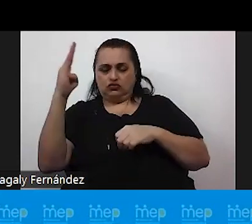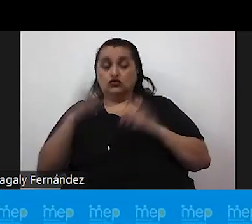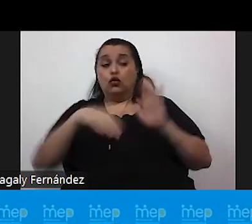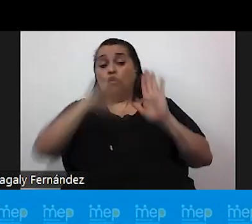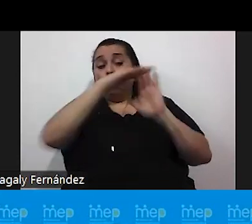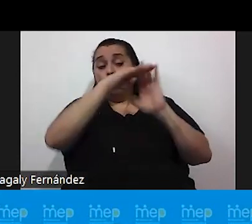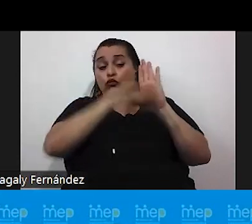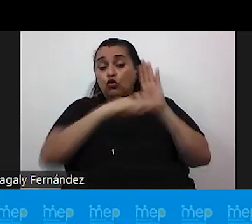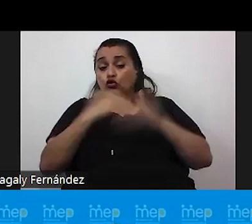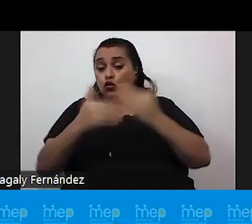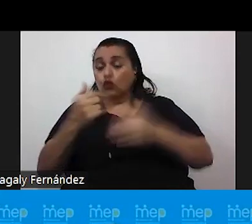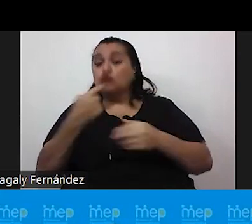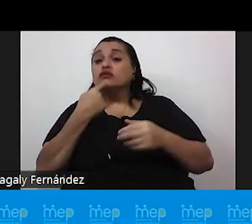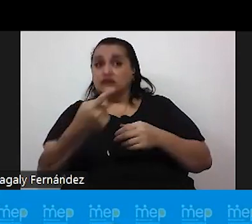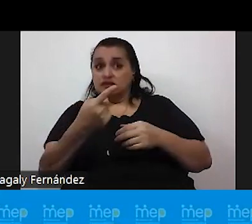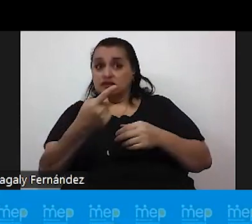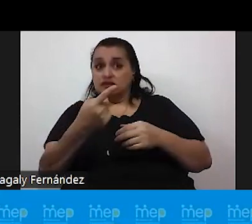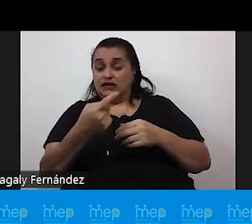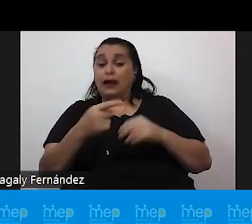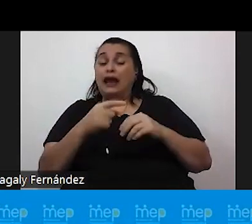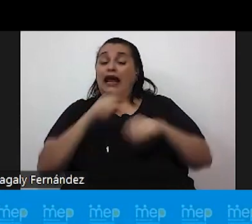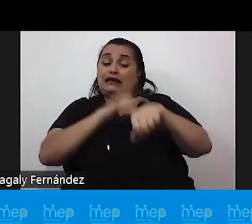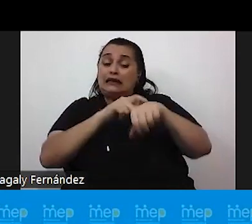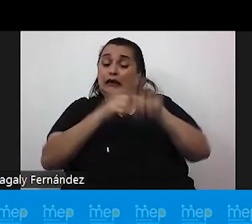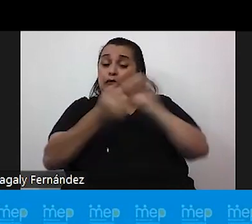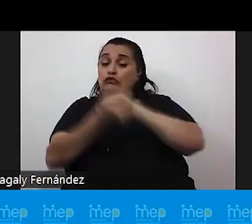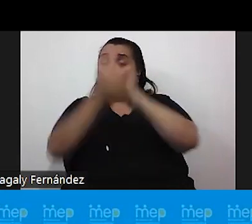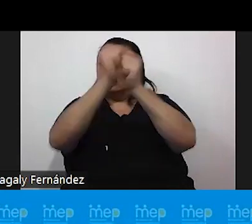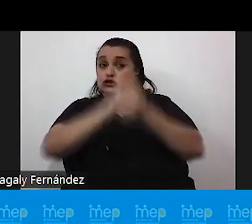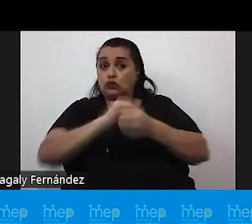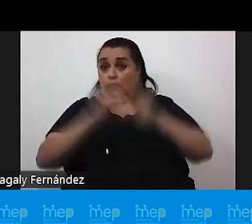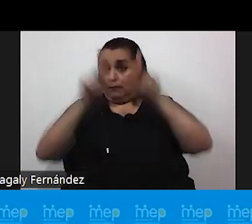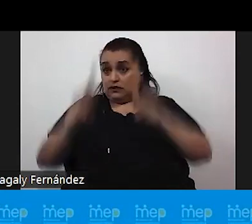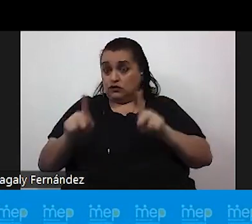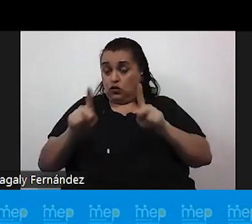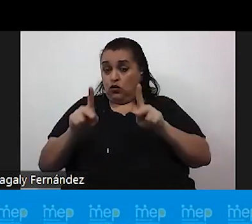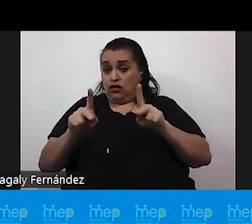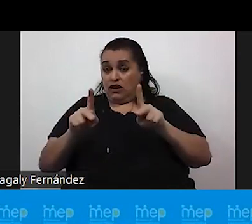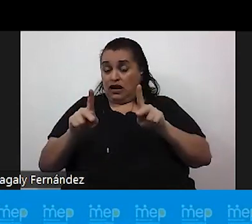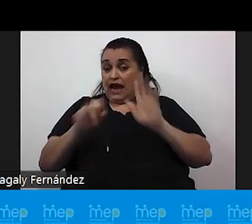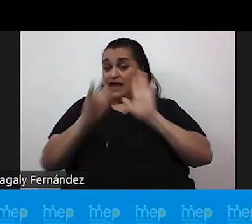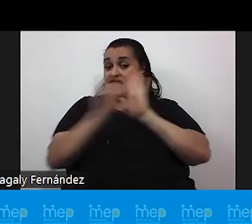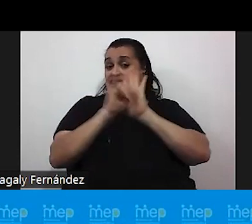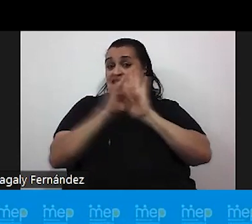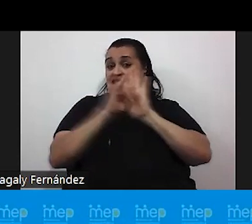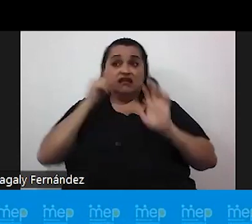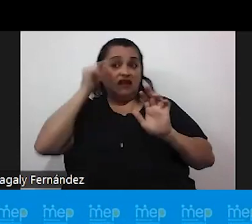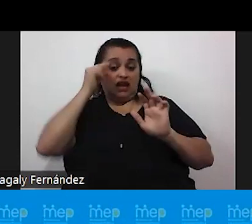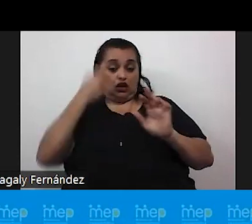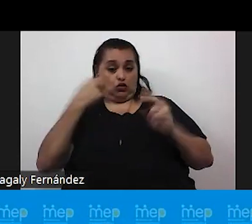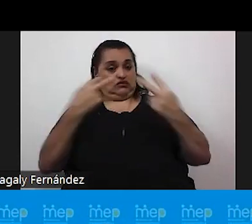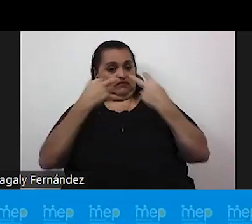nos indica que en los periodos de transición o donde las personas con identidad de género autopercibida